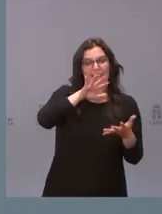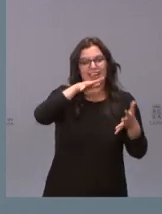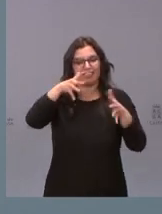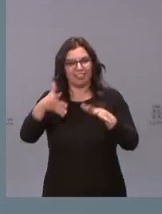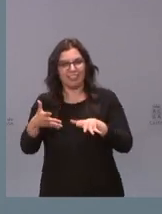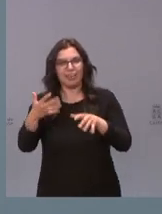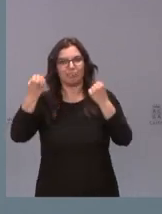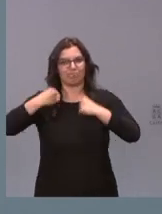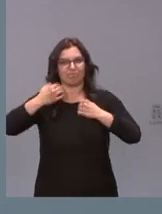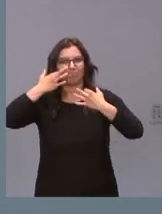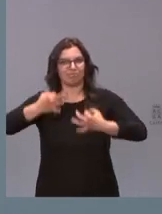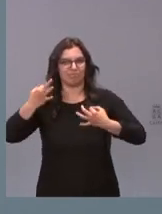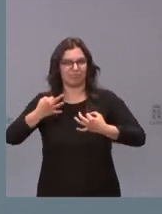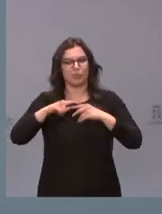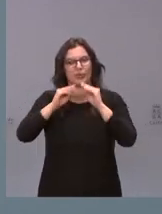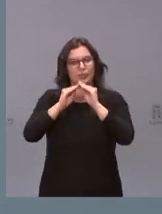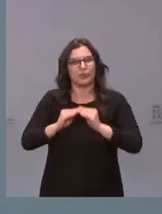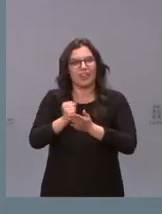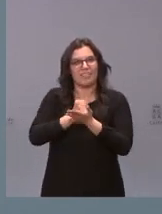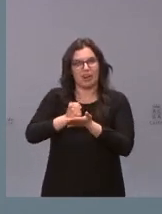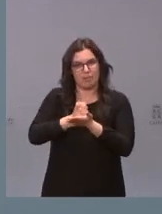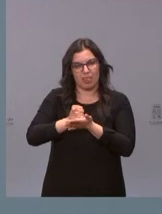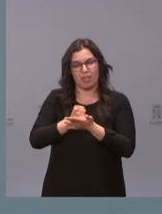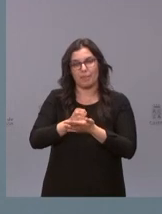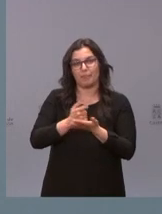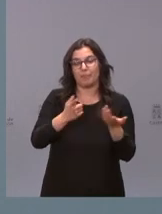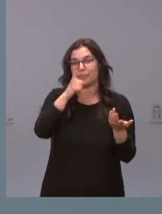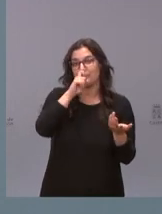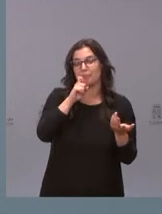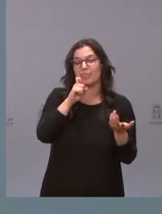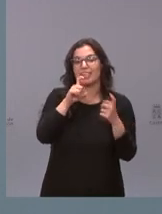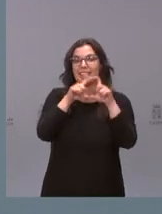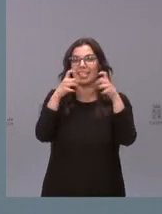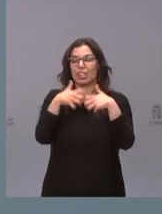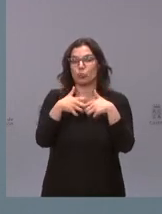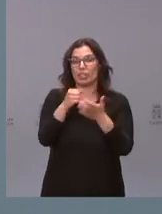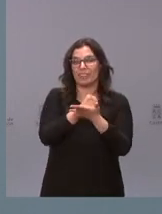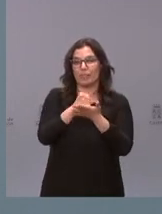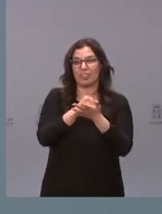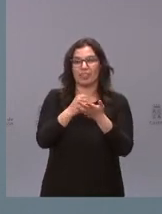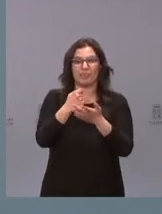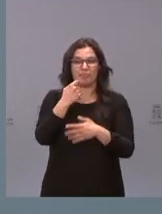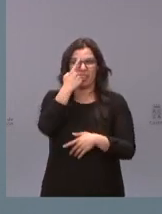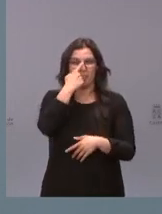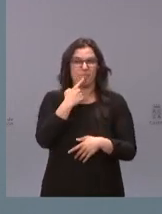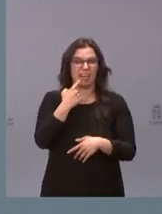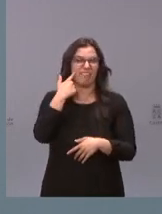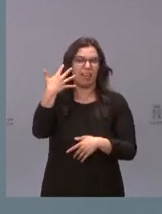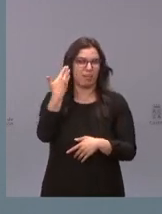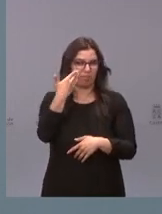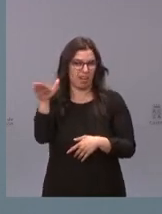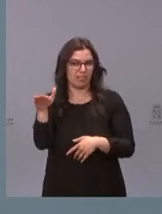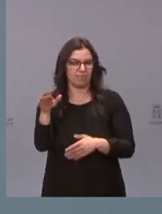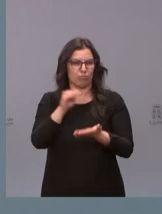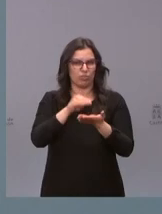de la industria farmacéutica recuerdo aunque la industria farmacéutica suele tener un poquito de mal nombre yo recuerdo les